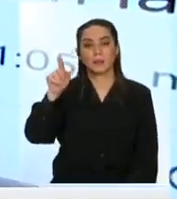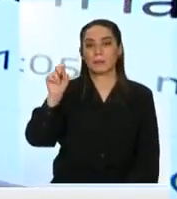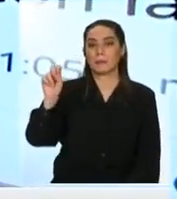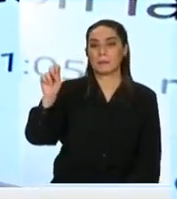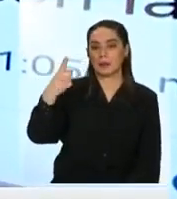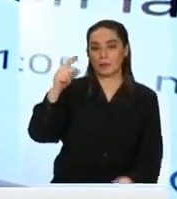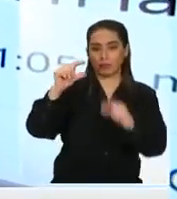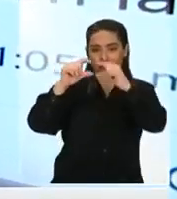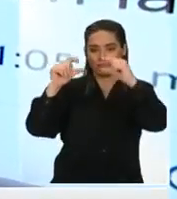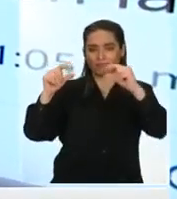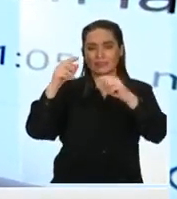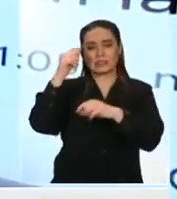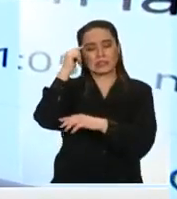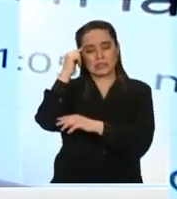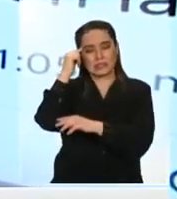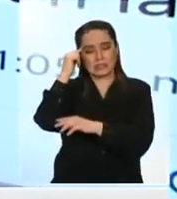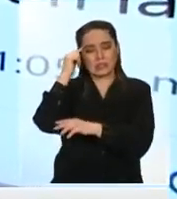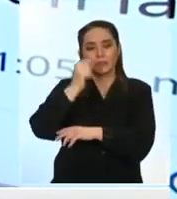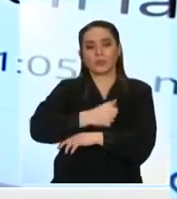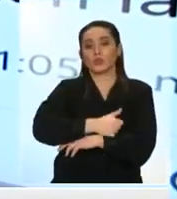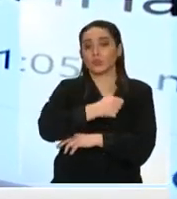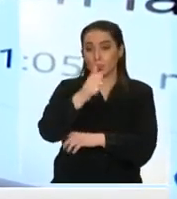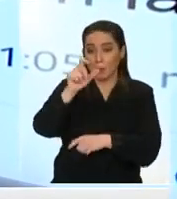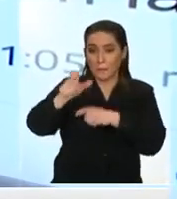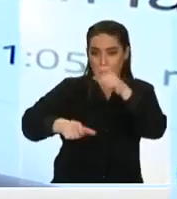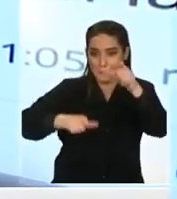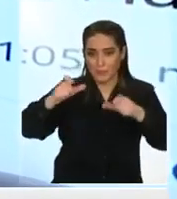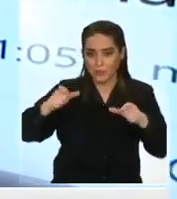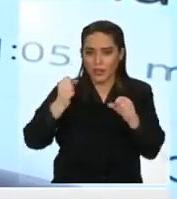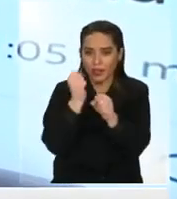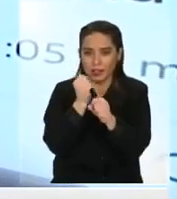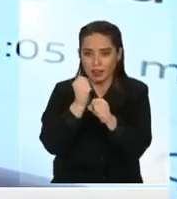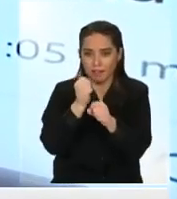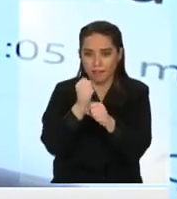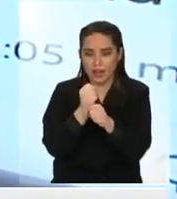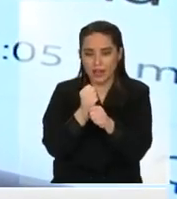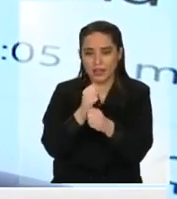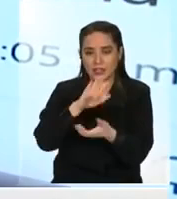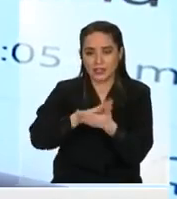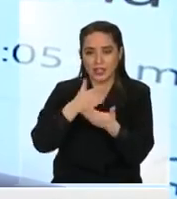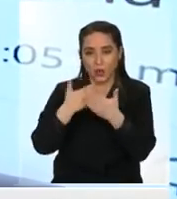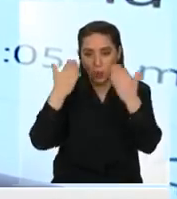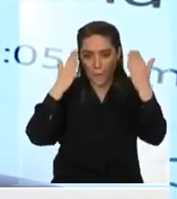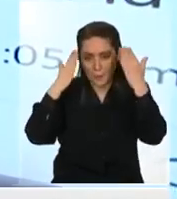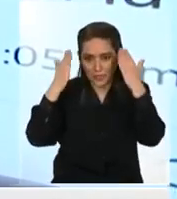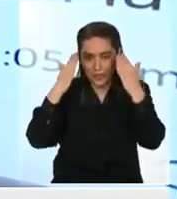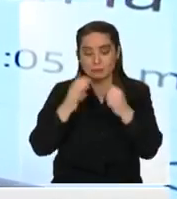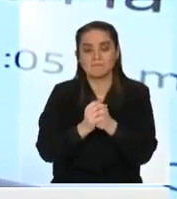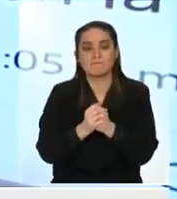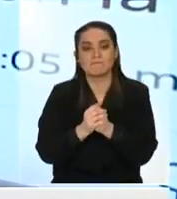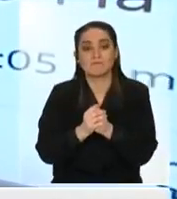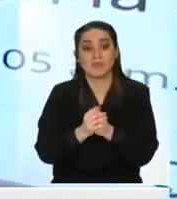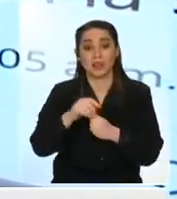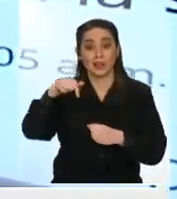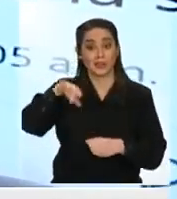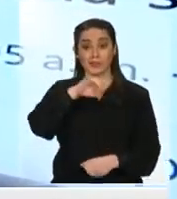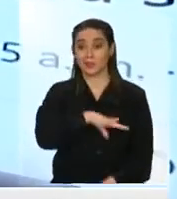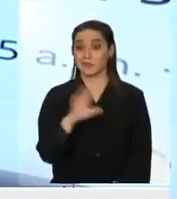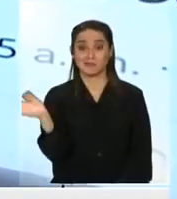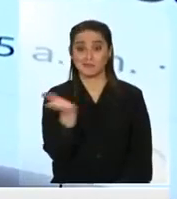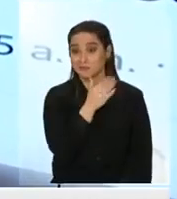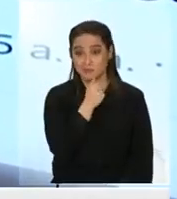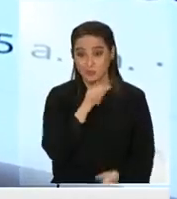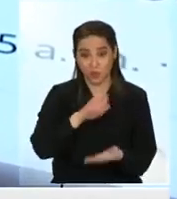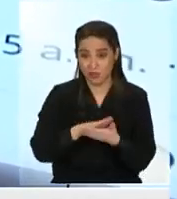una observación que todos los que son actores de la salud mental lo van a entender la salud mental en nuestro país no existe no